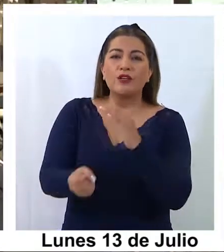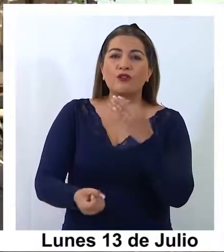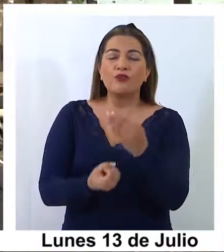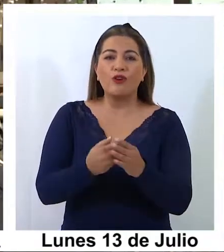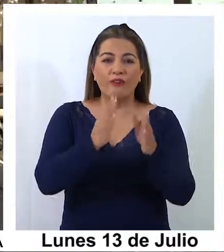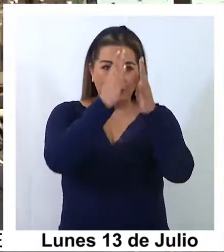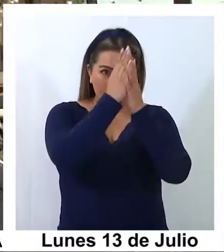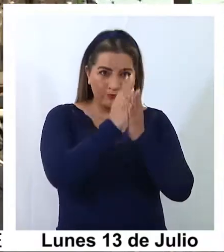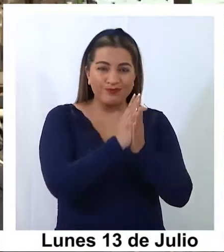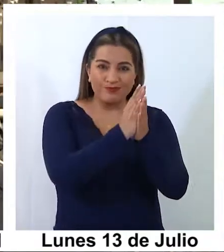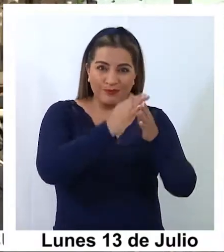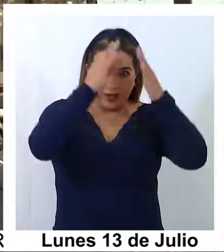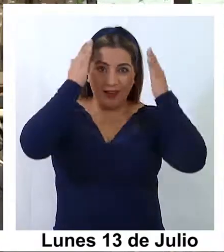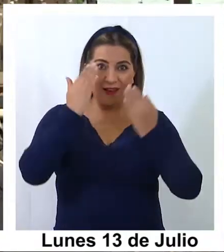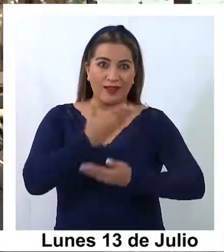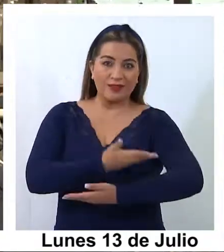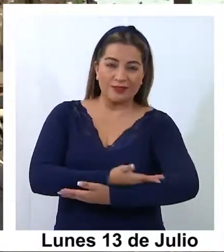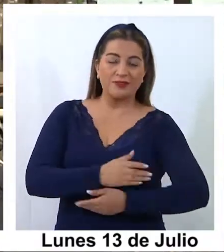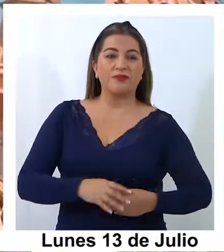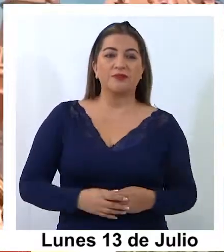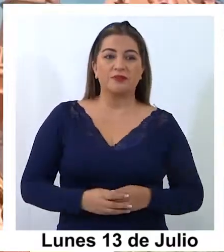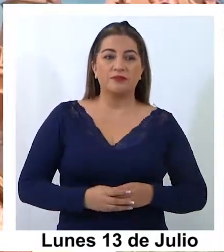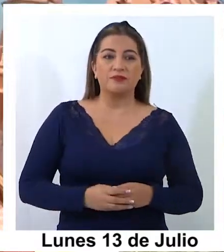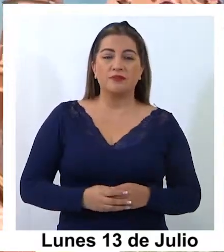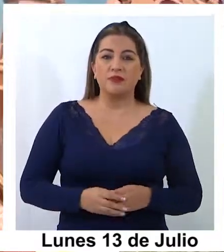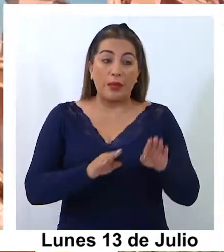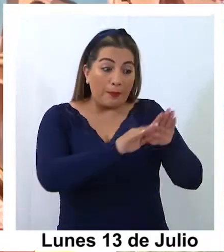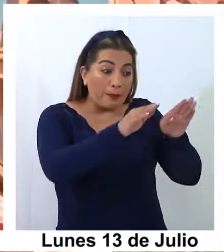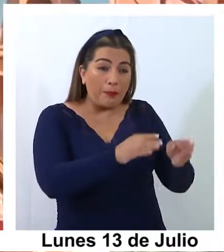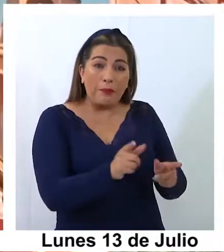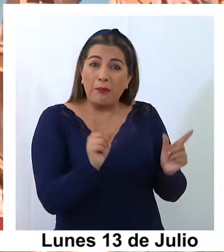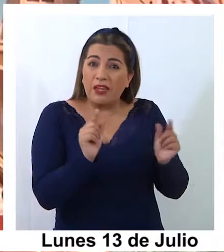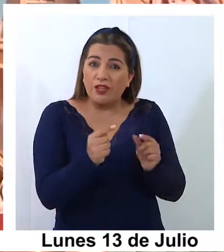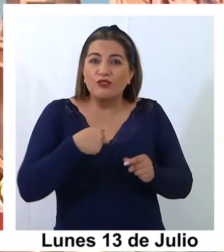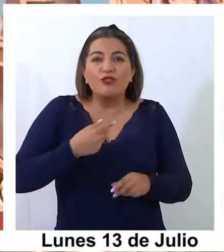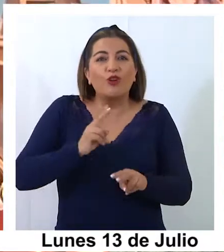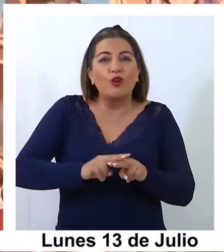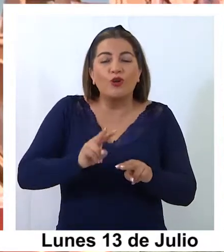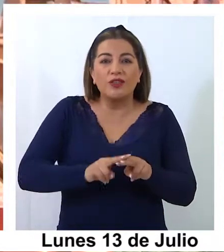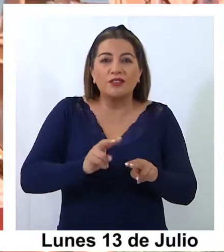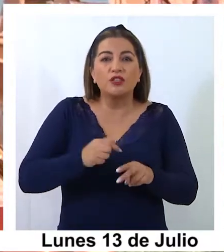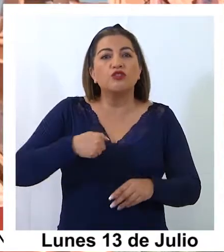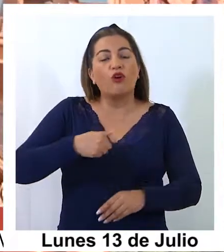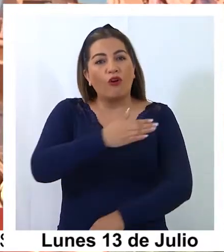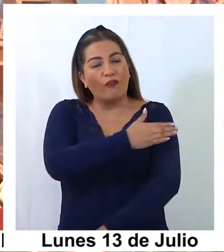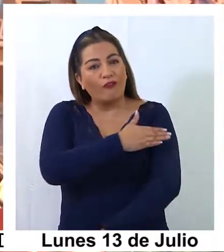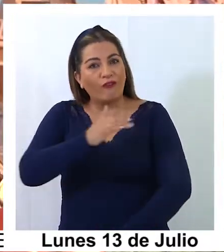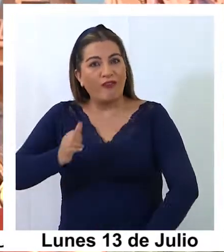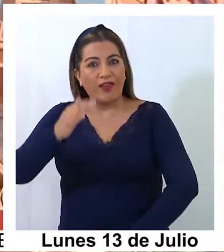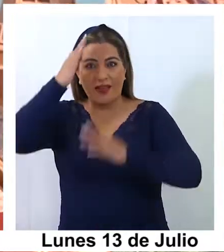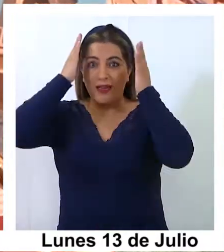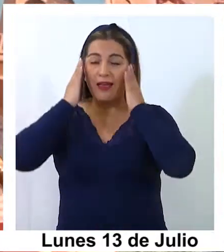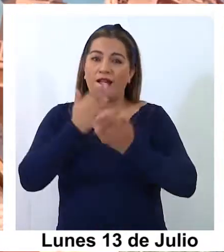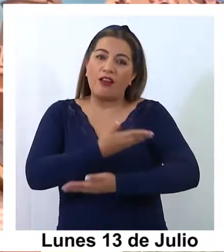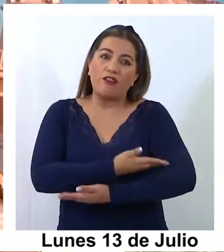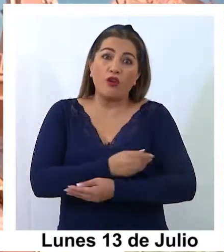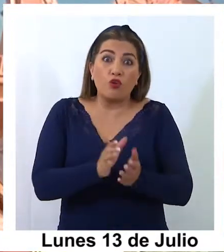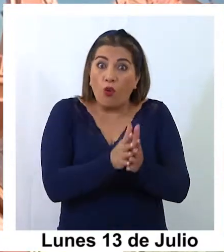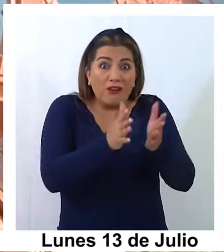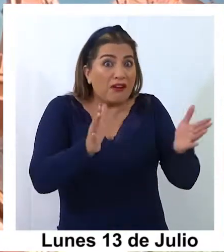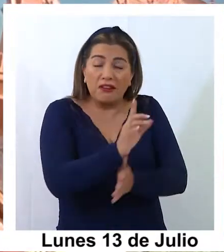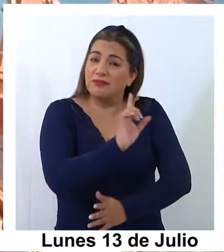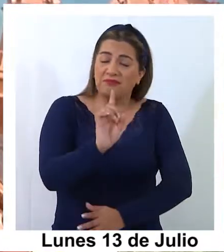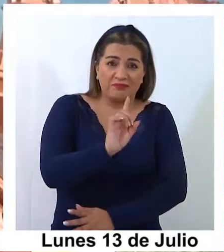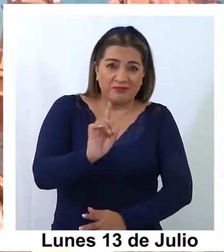para venerar a su chinita. Este pequeño altar, bueno, se lo hice yo porque yo soy creyente de la Virgen. No será muy grande,